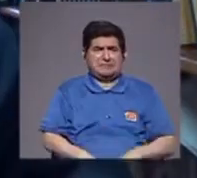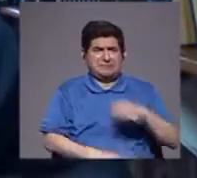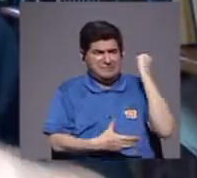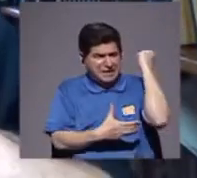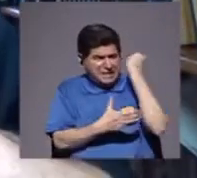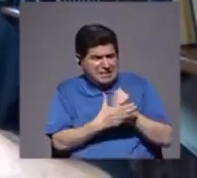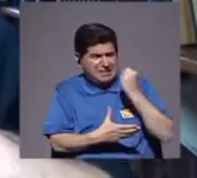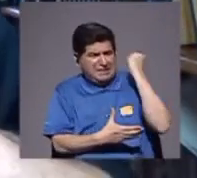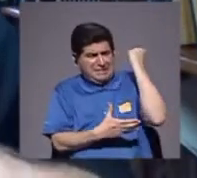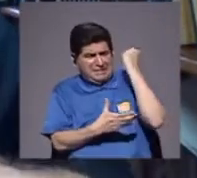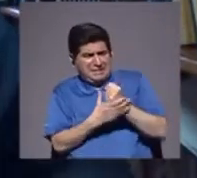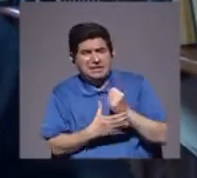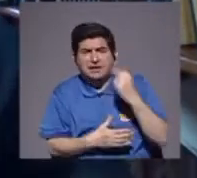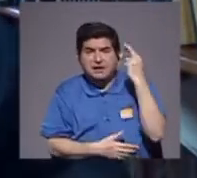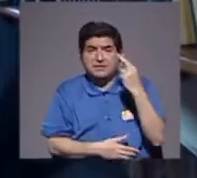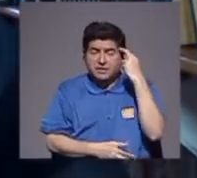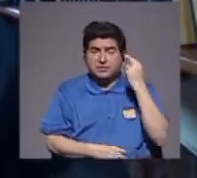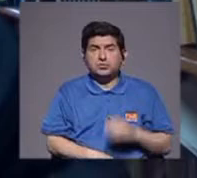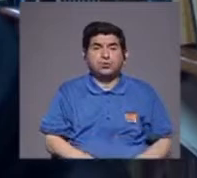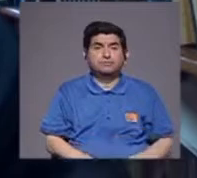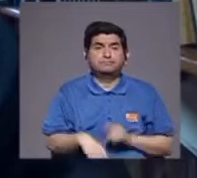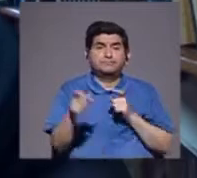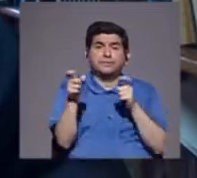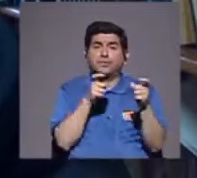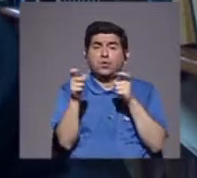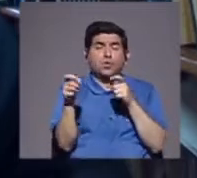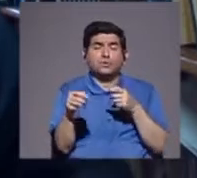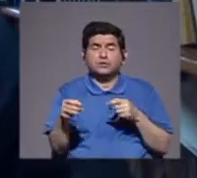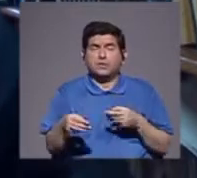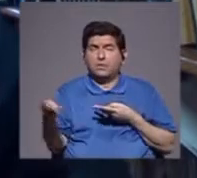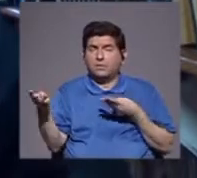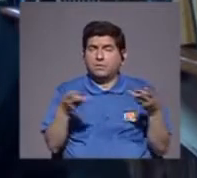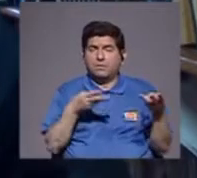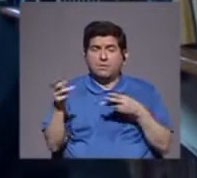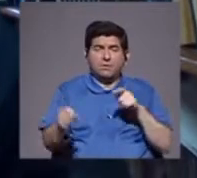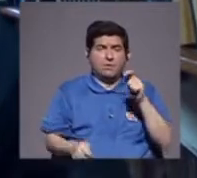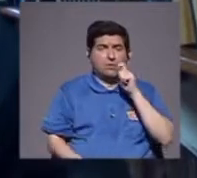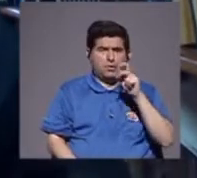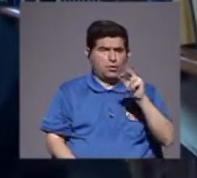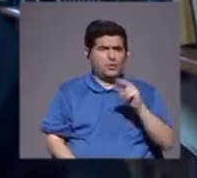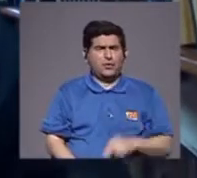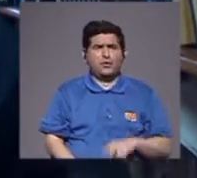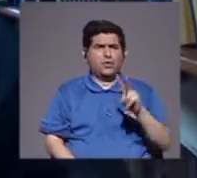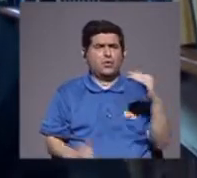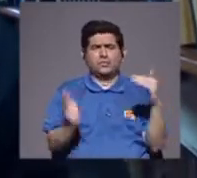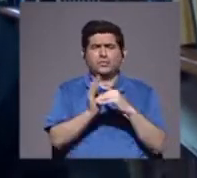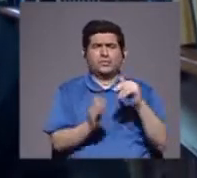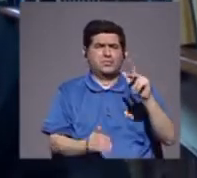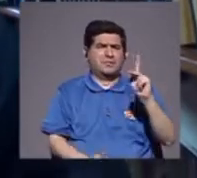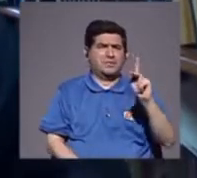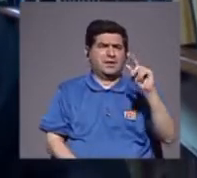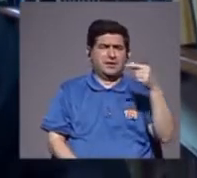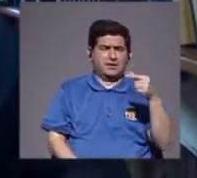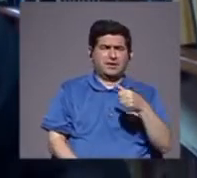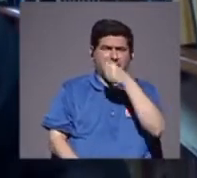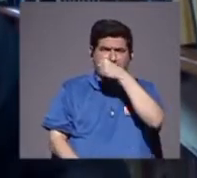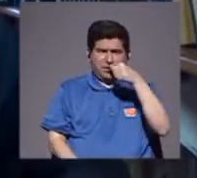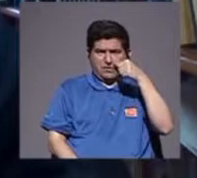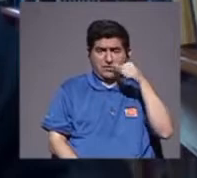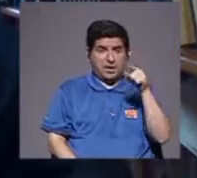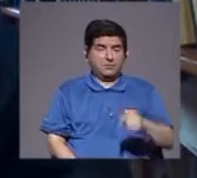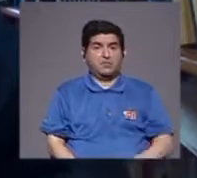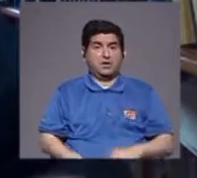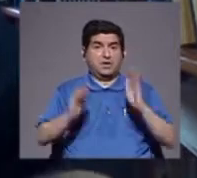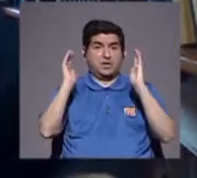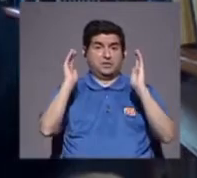aniquilamiento interno, se debe al control, del mercado de la marihuana, no de los dos mil kilos de cocaína, esos negocios son tan grandes,